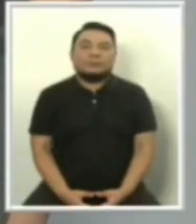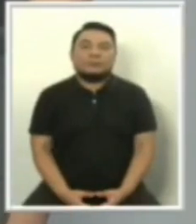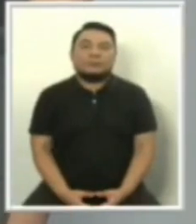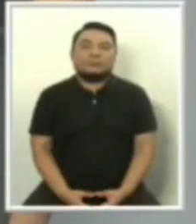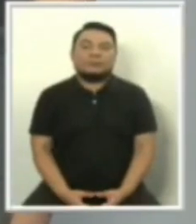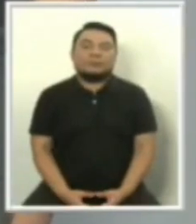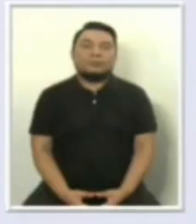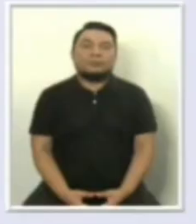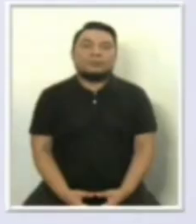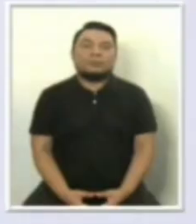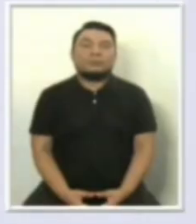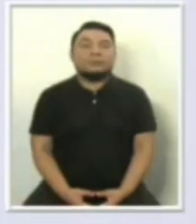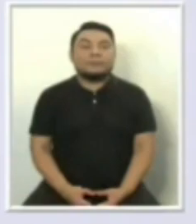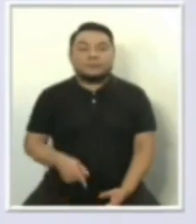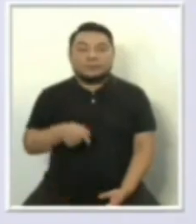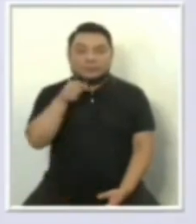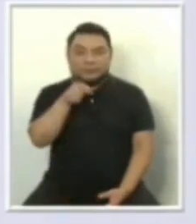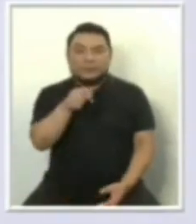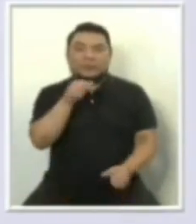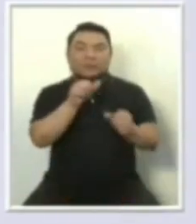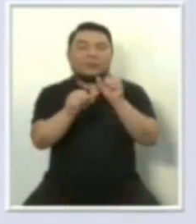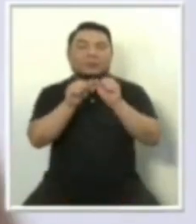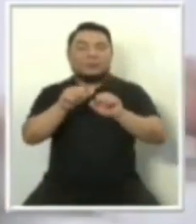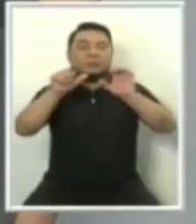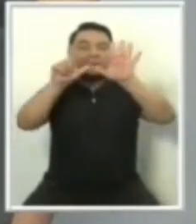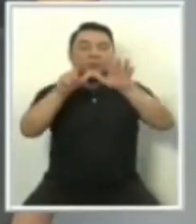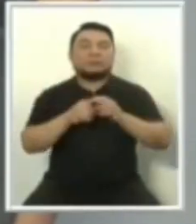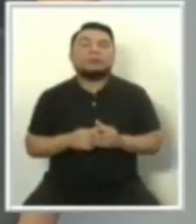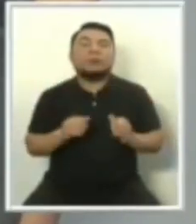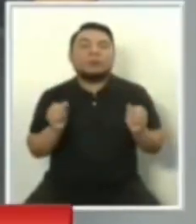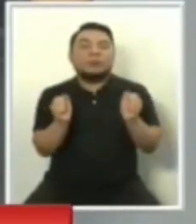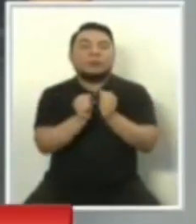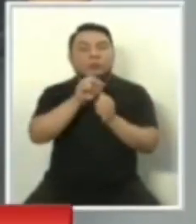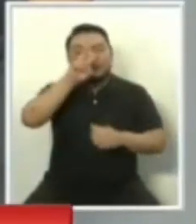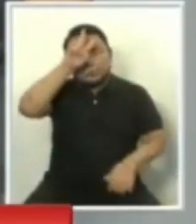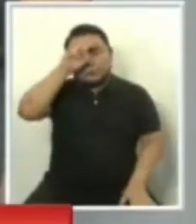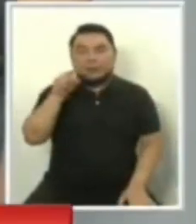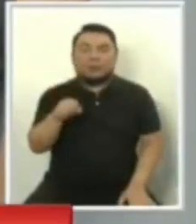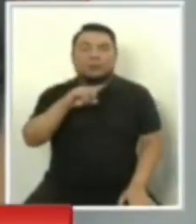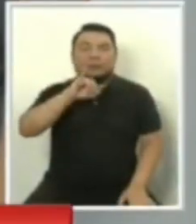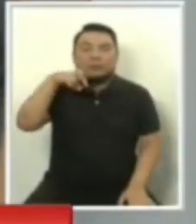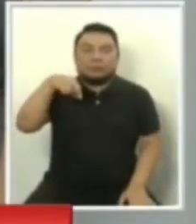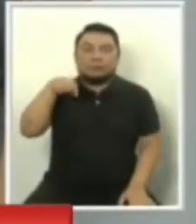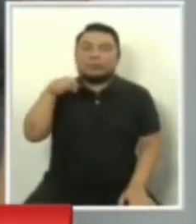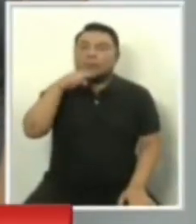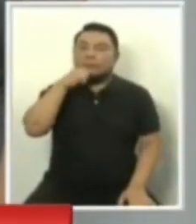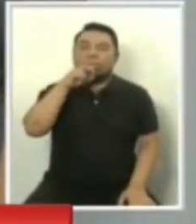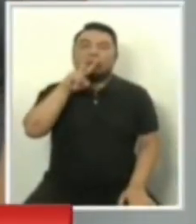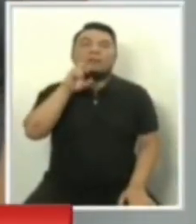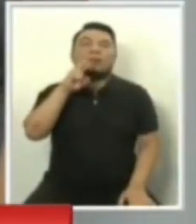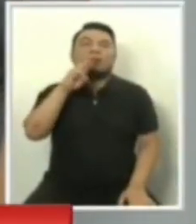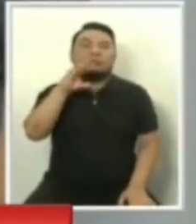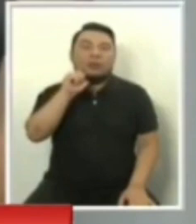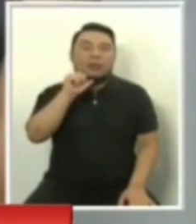Ahí tenemos el número 7, Juntos por el Perú, Verónica Mendoza.